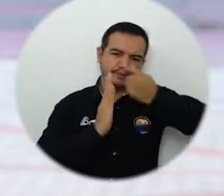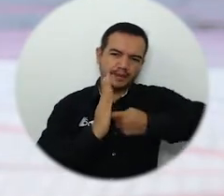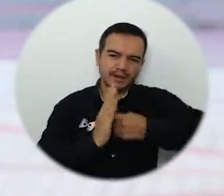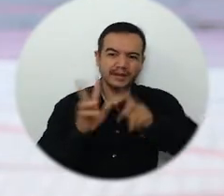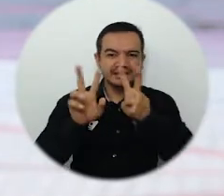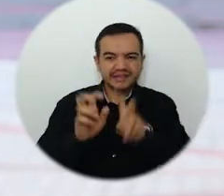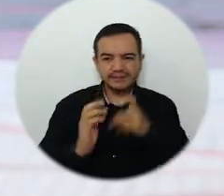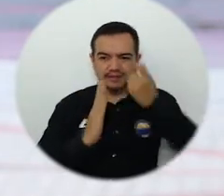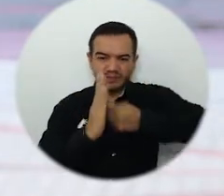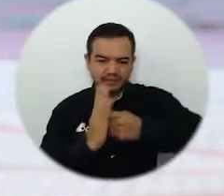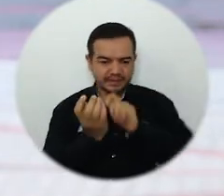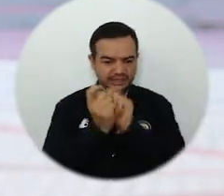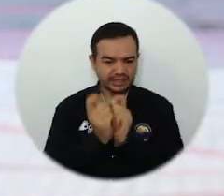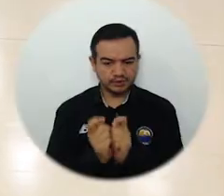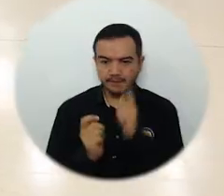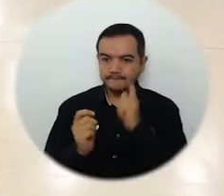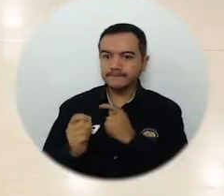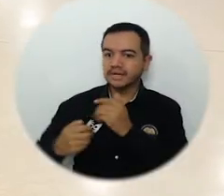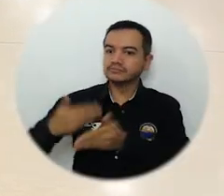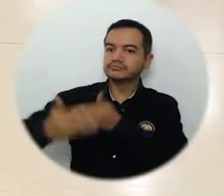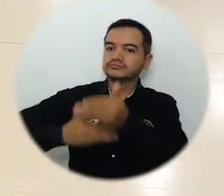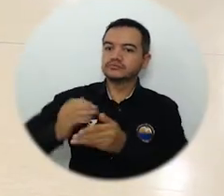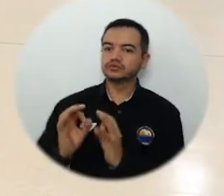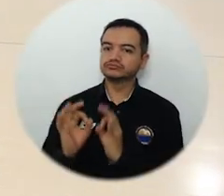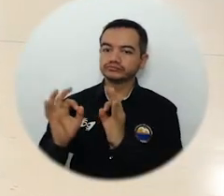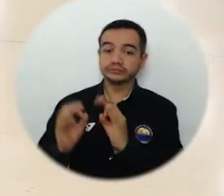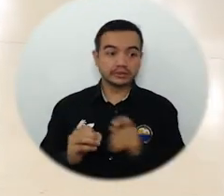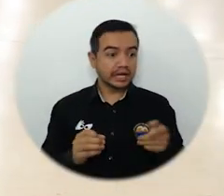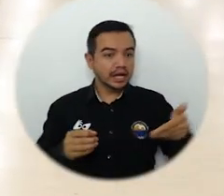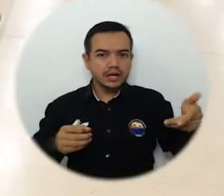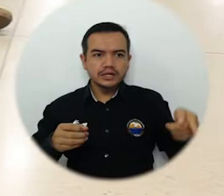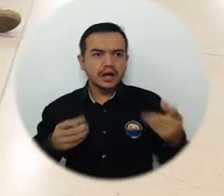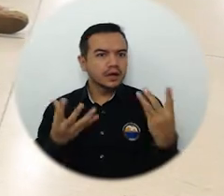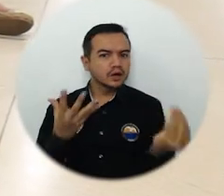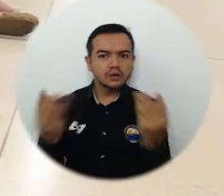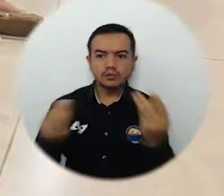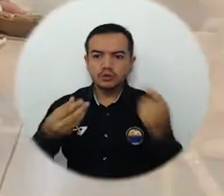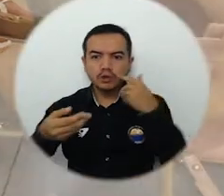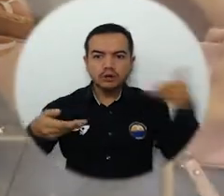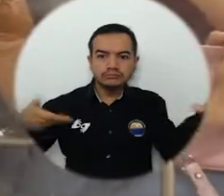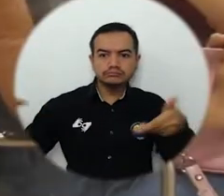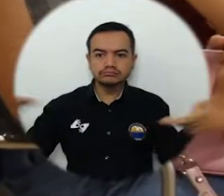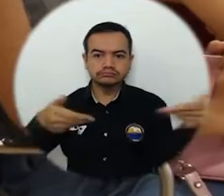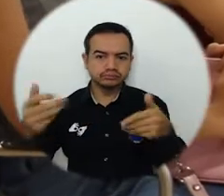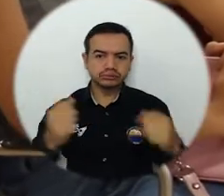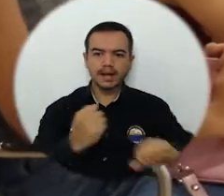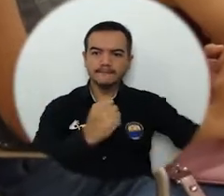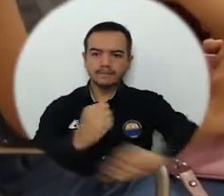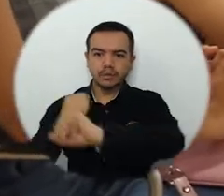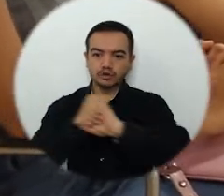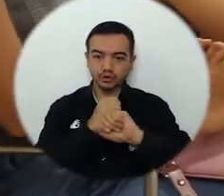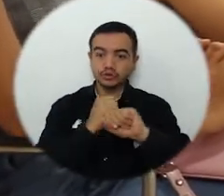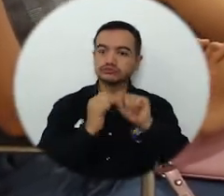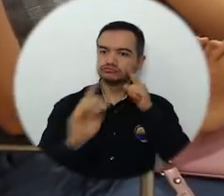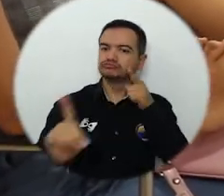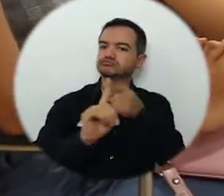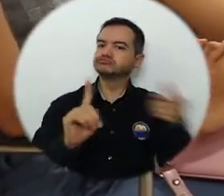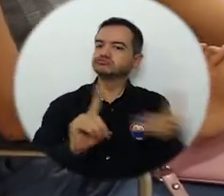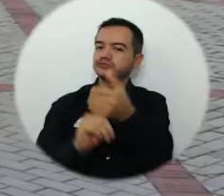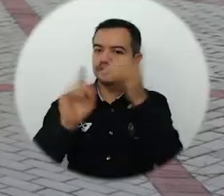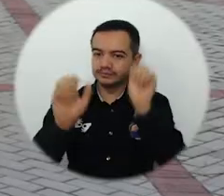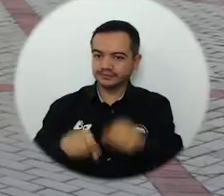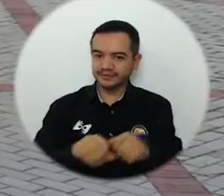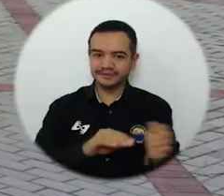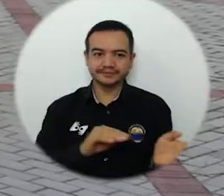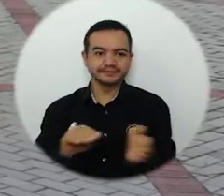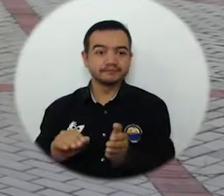impactó el tema de procesos académicos. El que todos los estamentos estén participando va a augurar ese objetivo que tenemos en